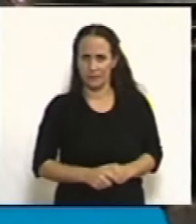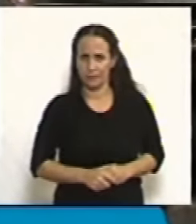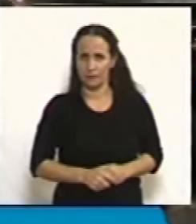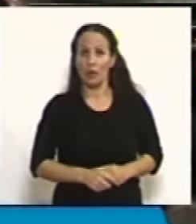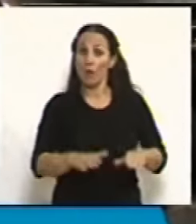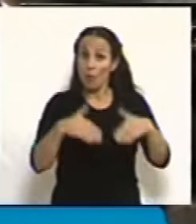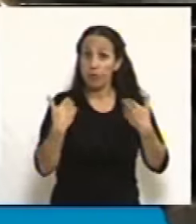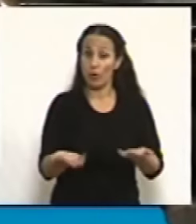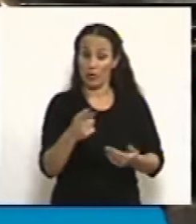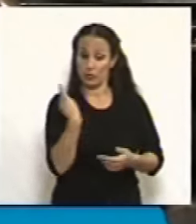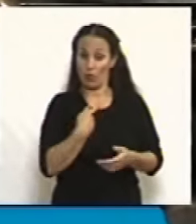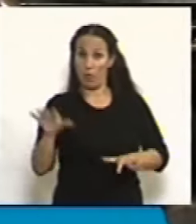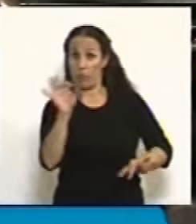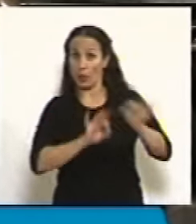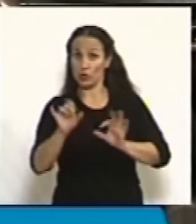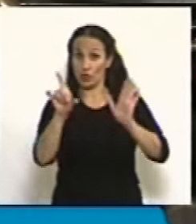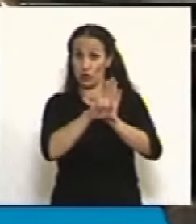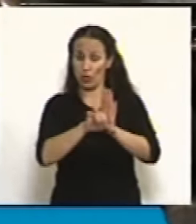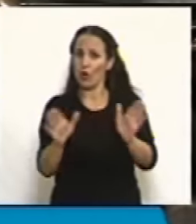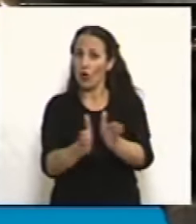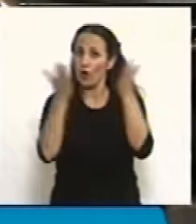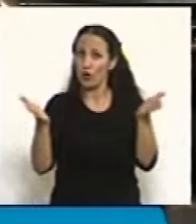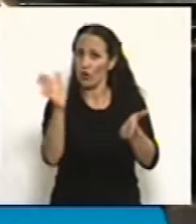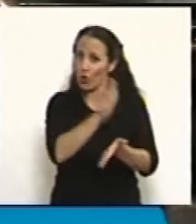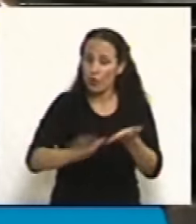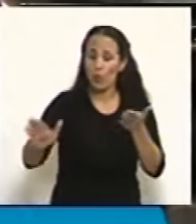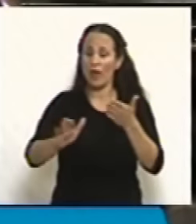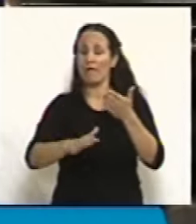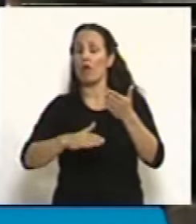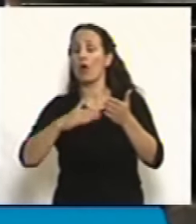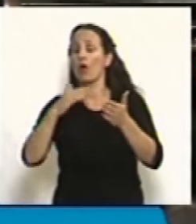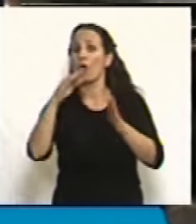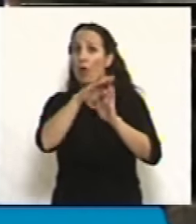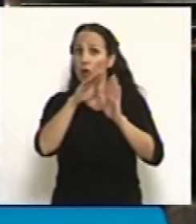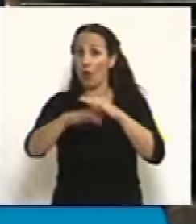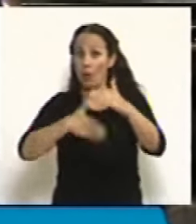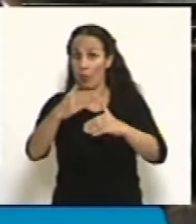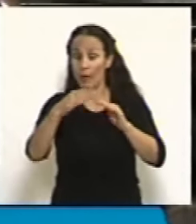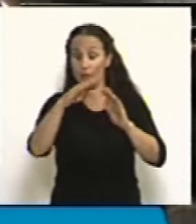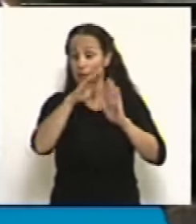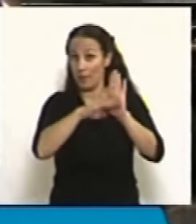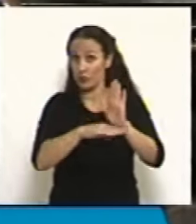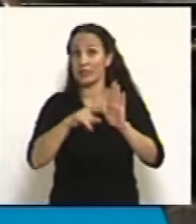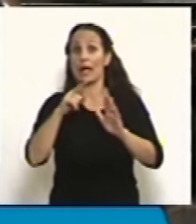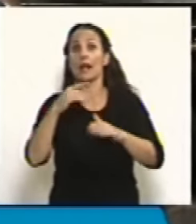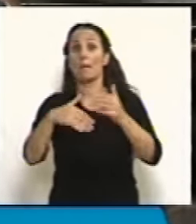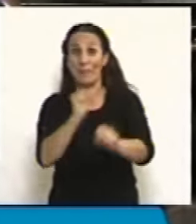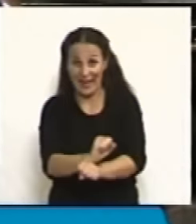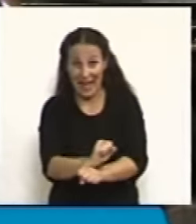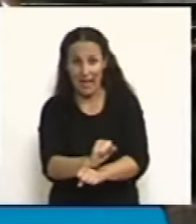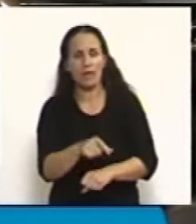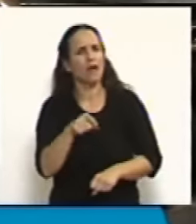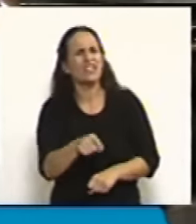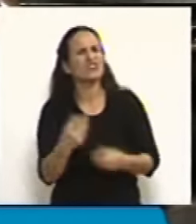Este proyecto, este código, este nuevo código procesal penal es vital para ir